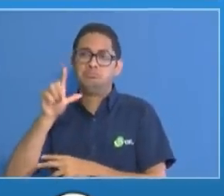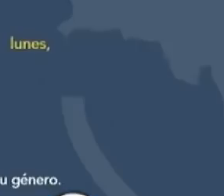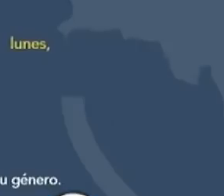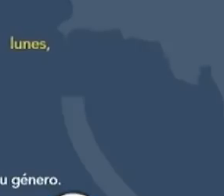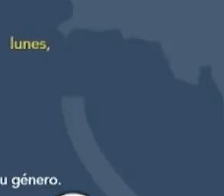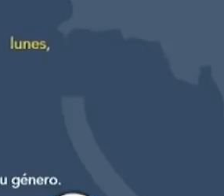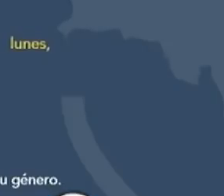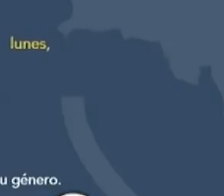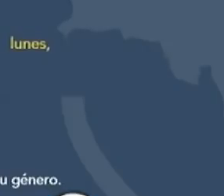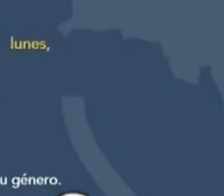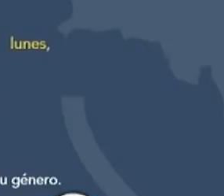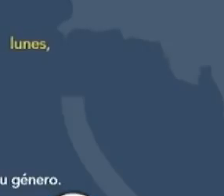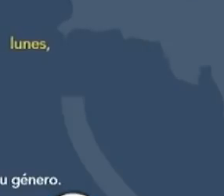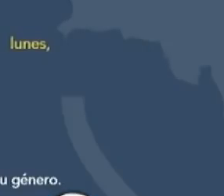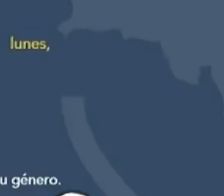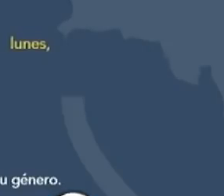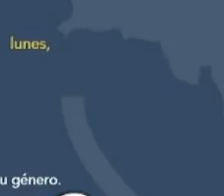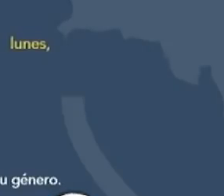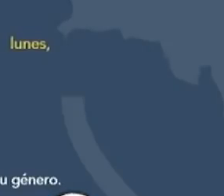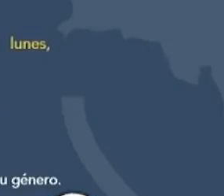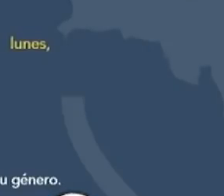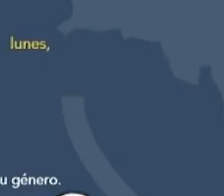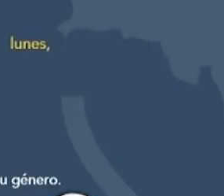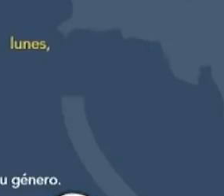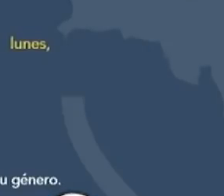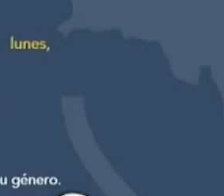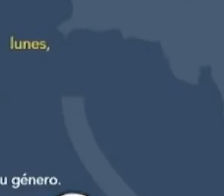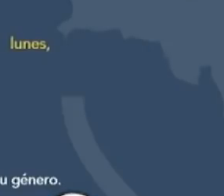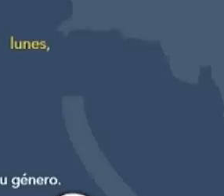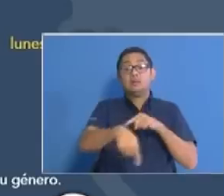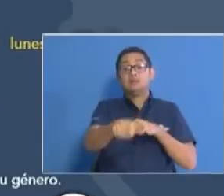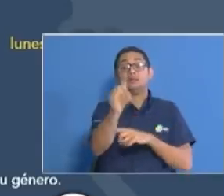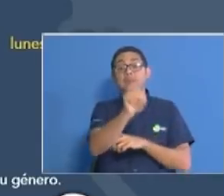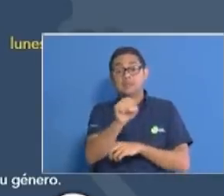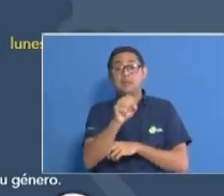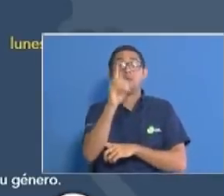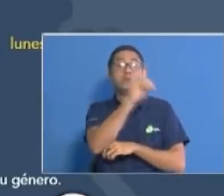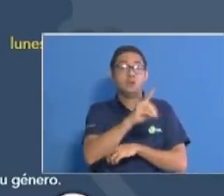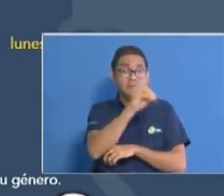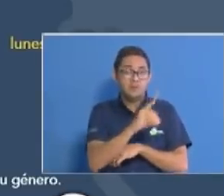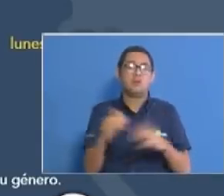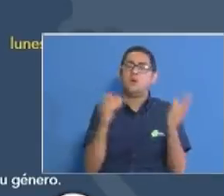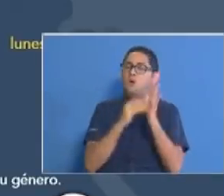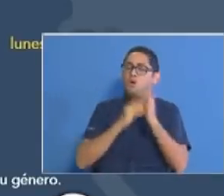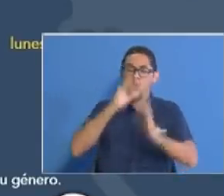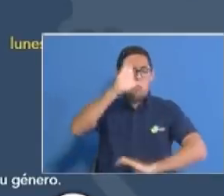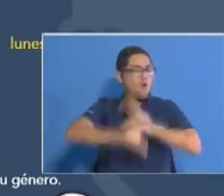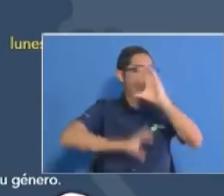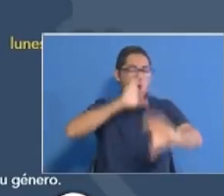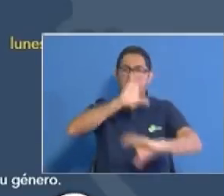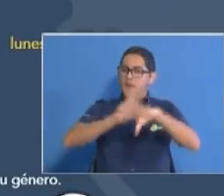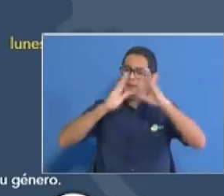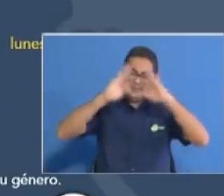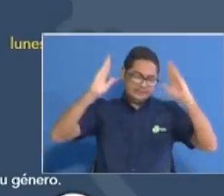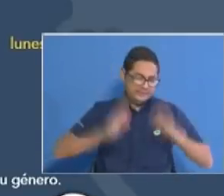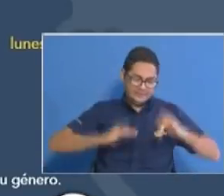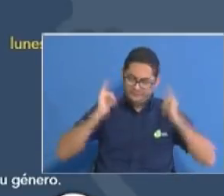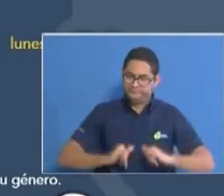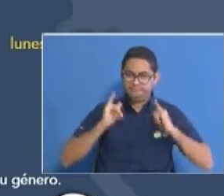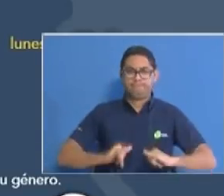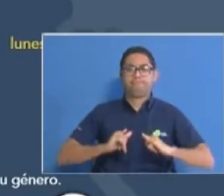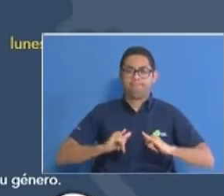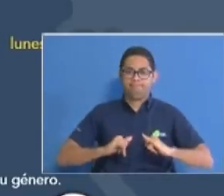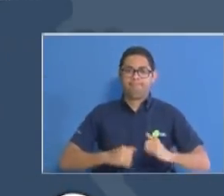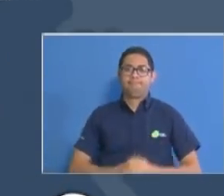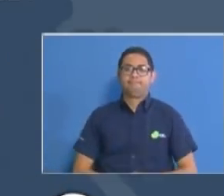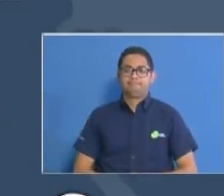cuarentena total esperamos la colaboración de todos ustedes tal cual como pasó la semana pasada